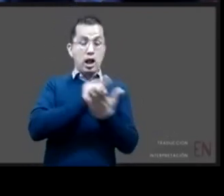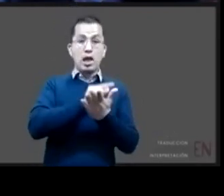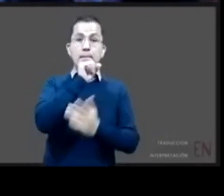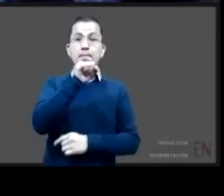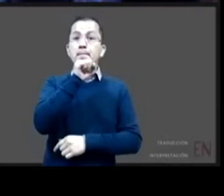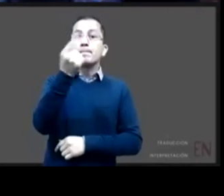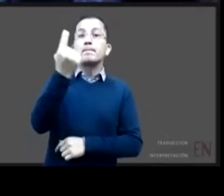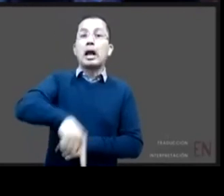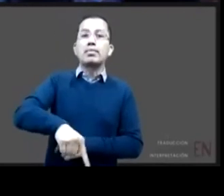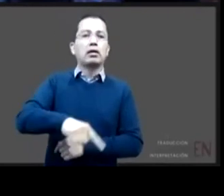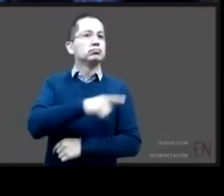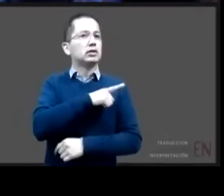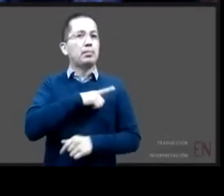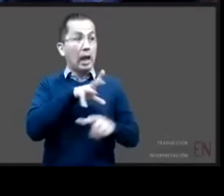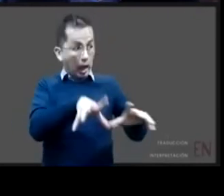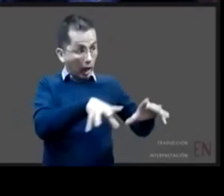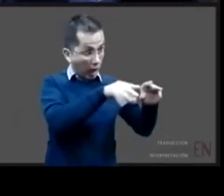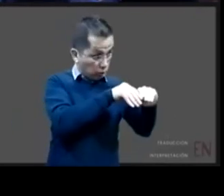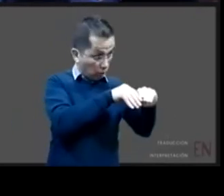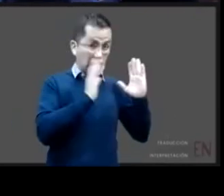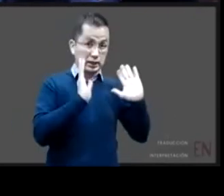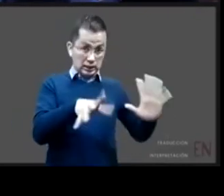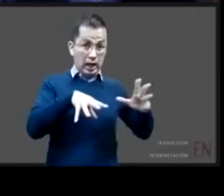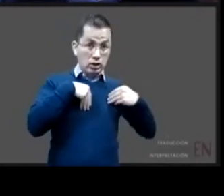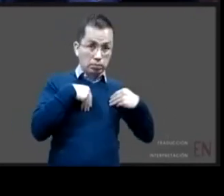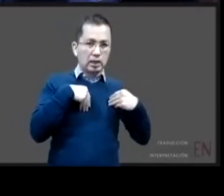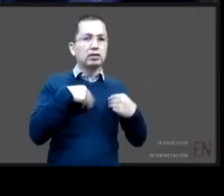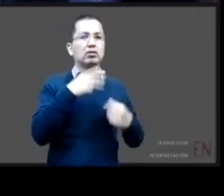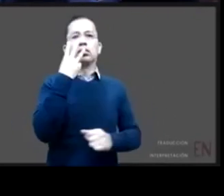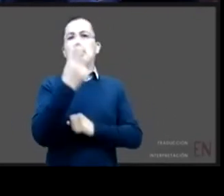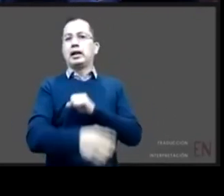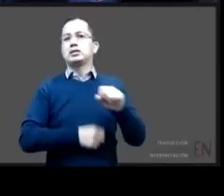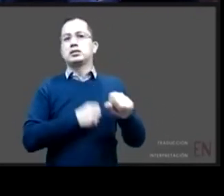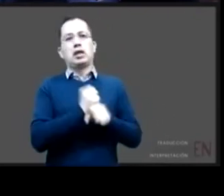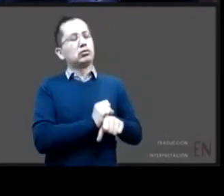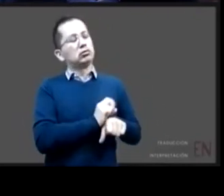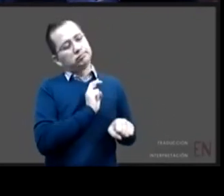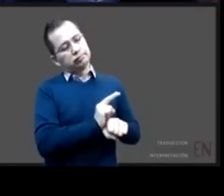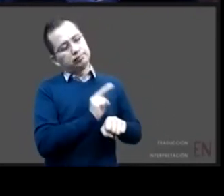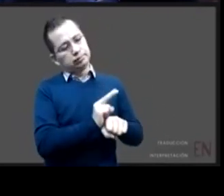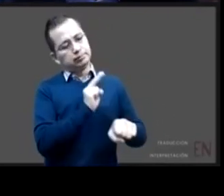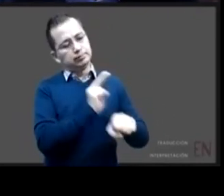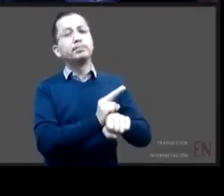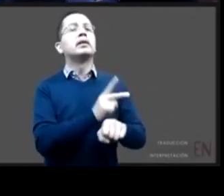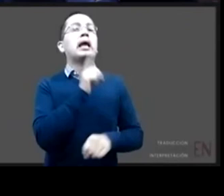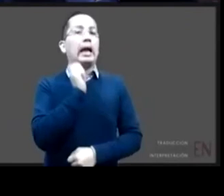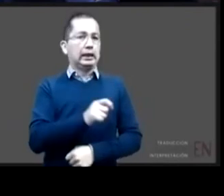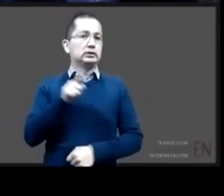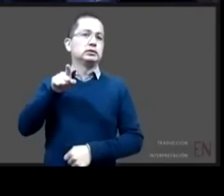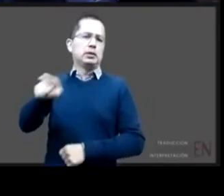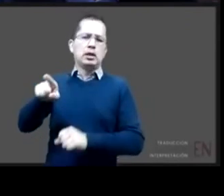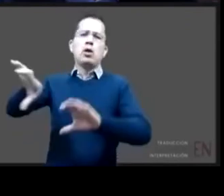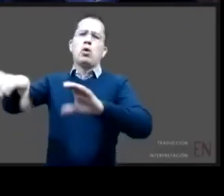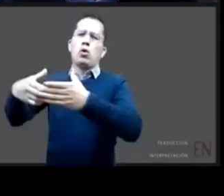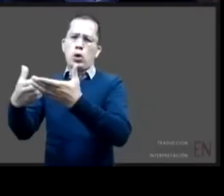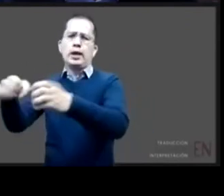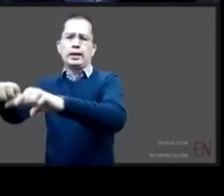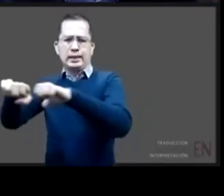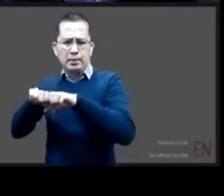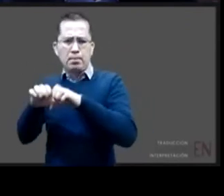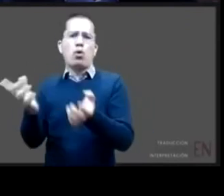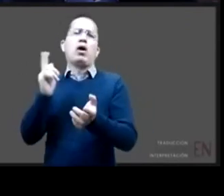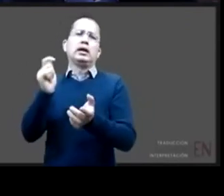efectivamente ese seguimiento se da a través de los equipos multidisciplinarios con visitas por parte del equipo de trabajo social de